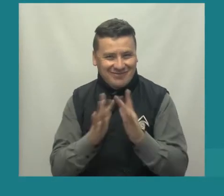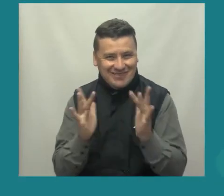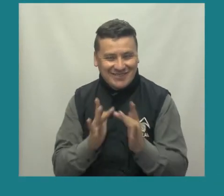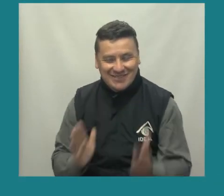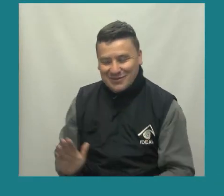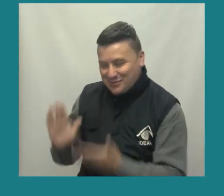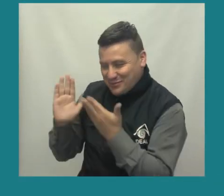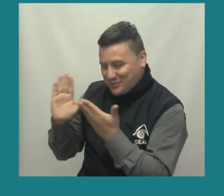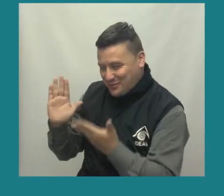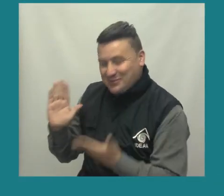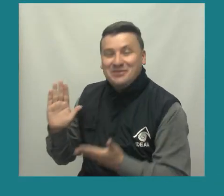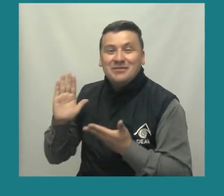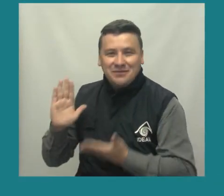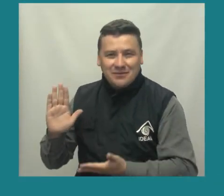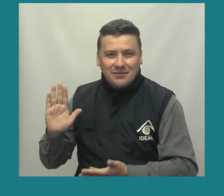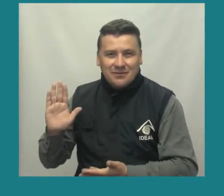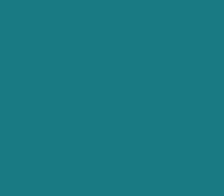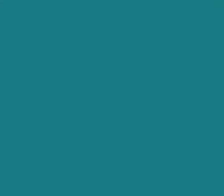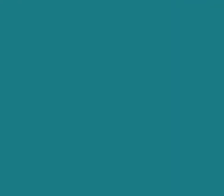través de nuestras redes sociales